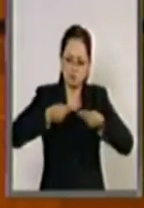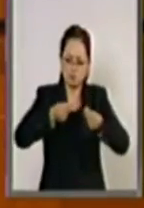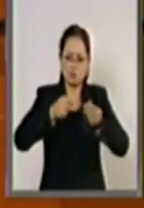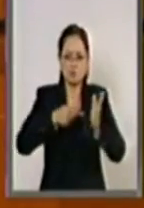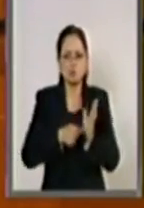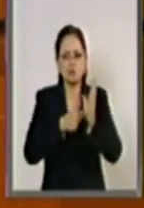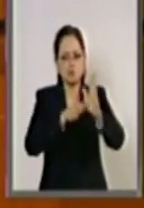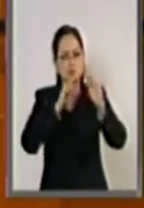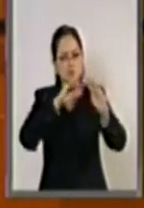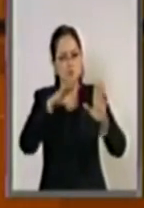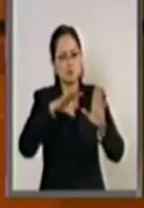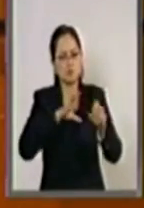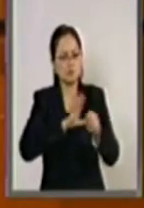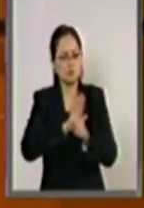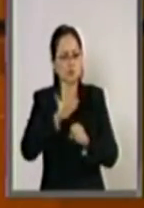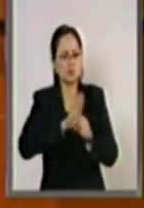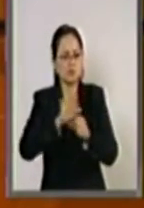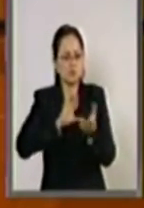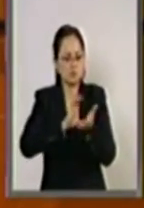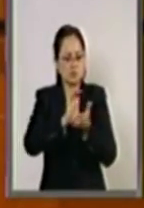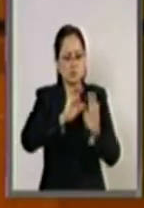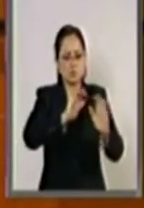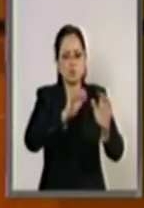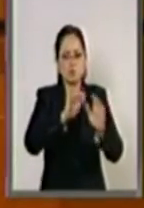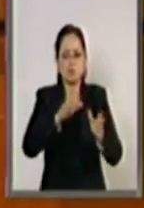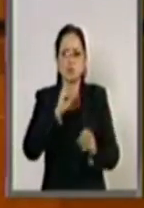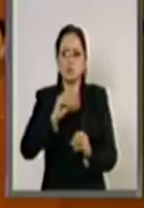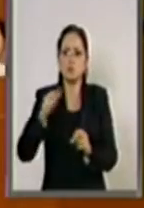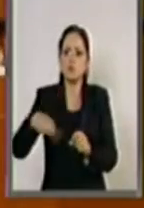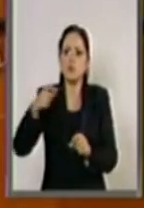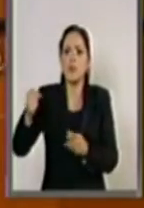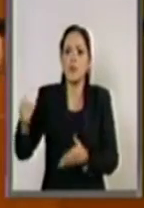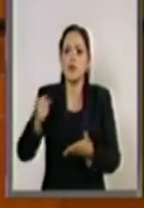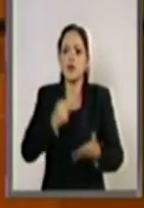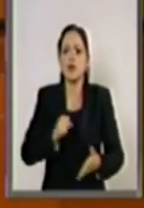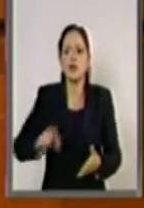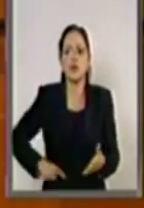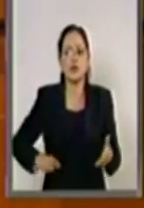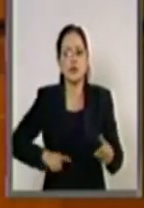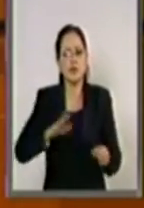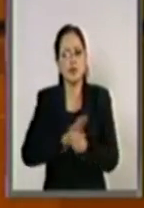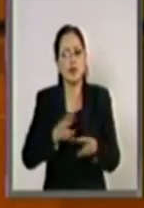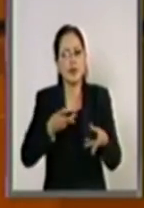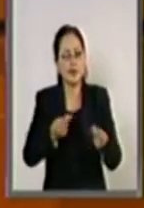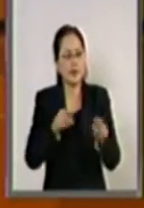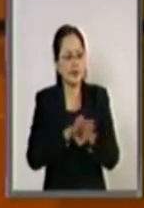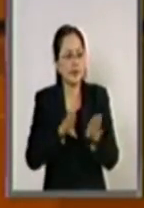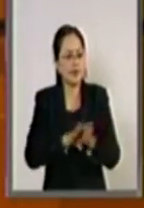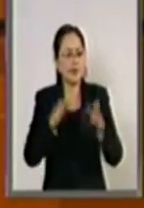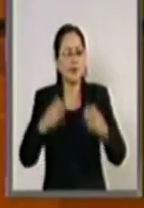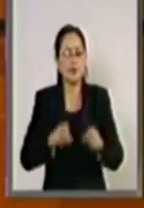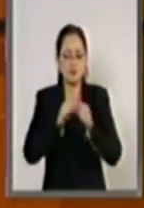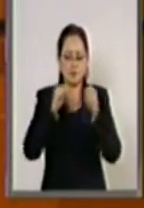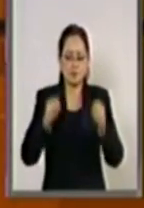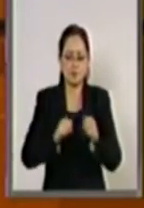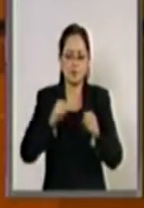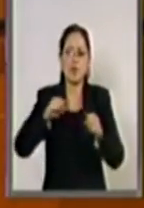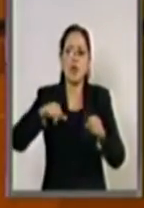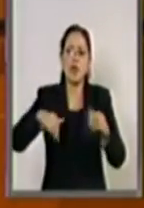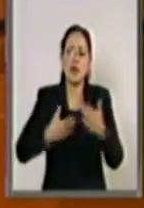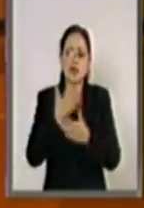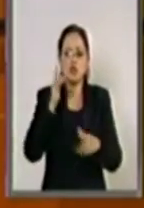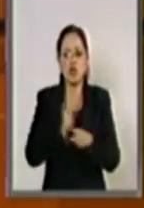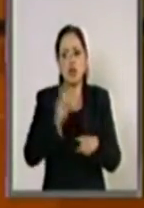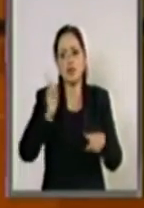gasto y de la inversión, o a qué dedican los recursos públicos. En segundo término, la creación de un sistema nacional anticorrupción,